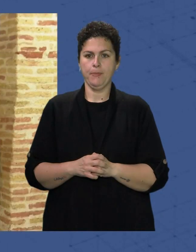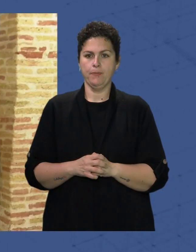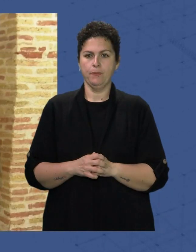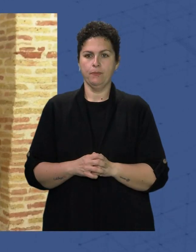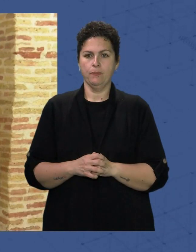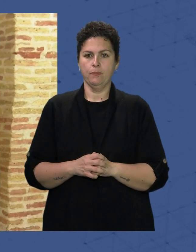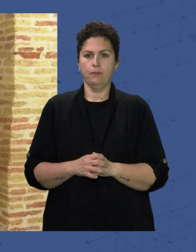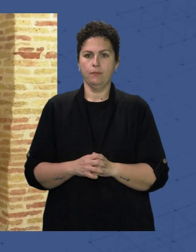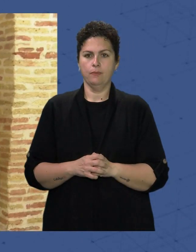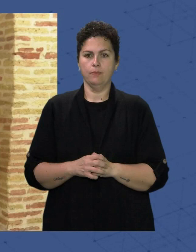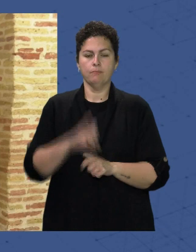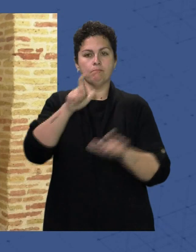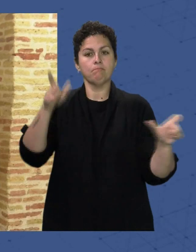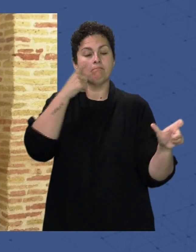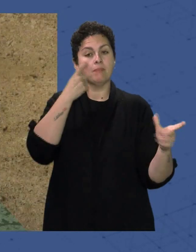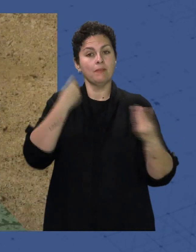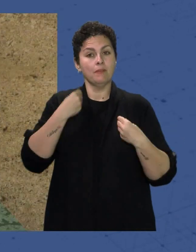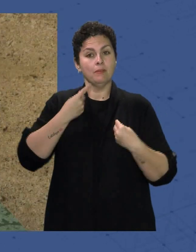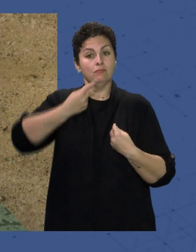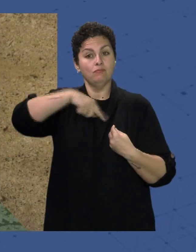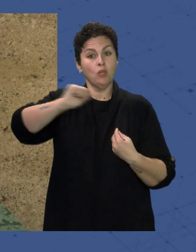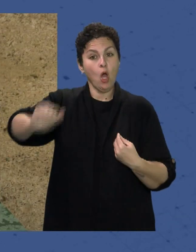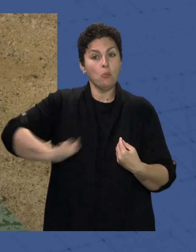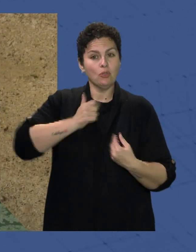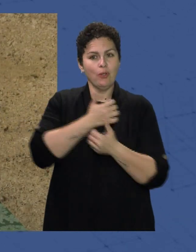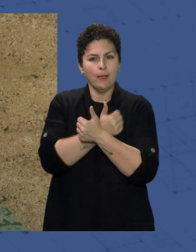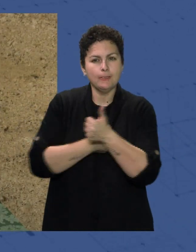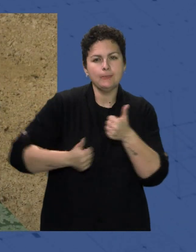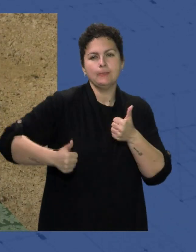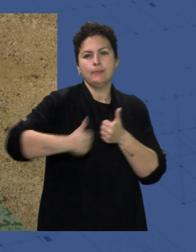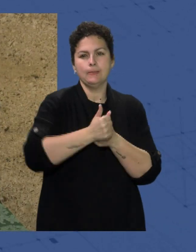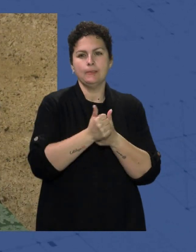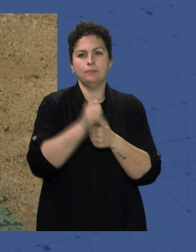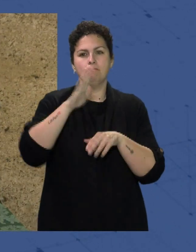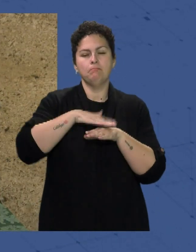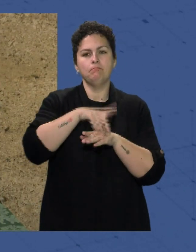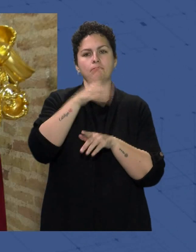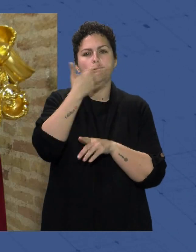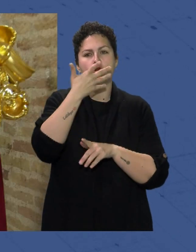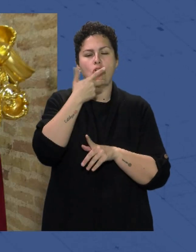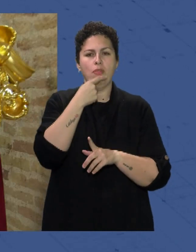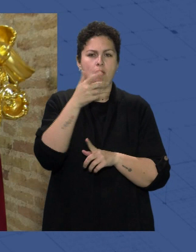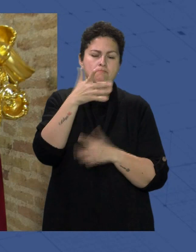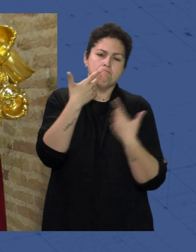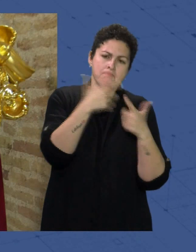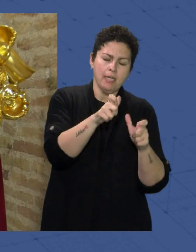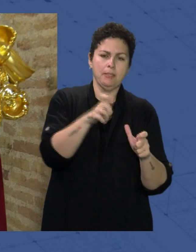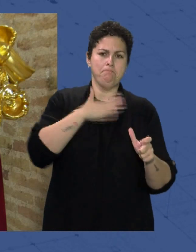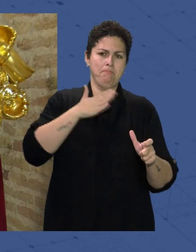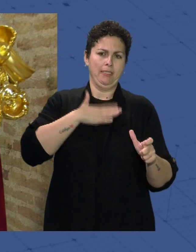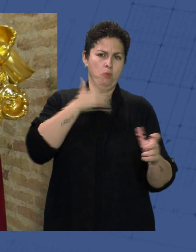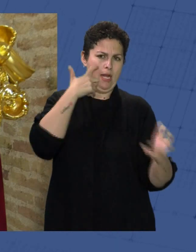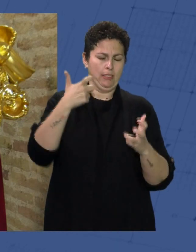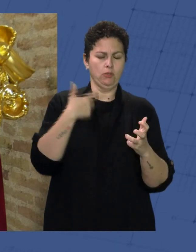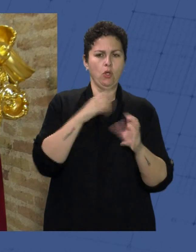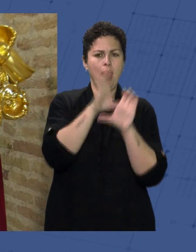Los almerienses tenemos la oportunidad de anticiparnos Y conocer parte del patrimonio artístico que lucirán las hermandades